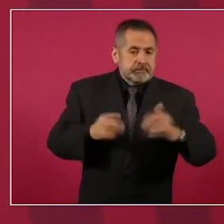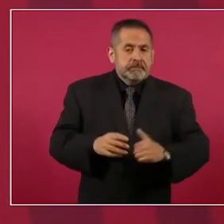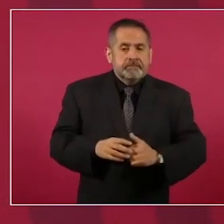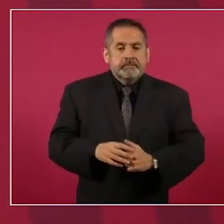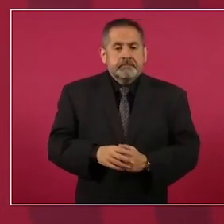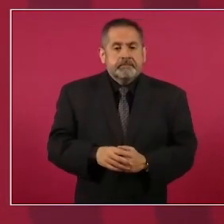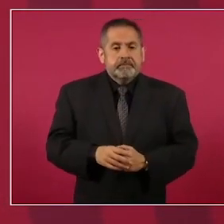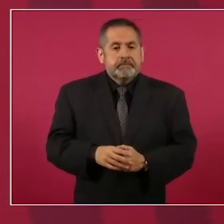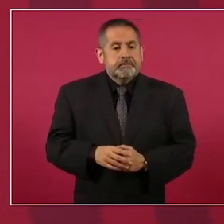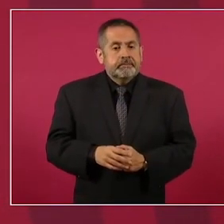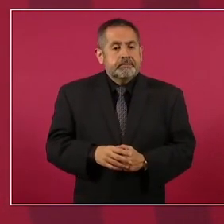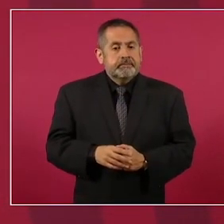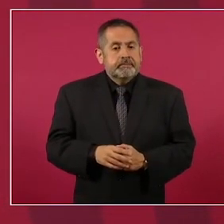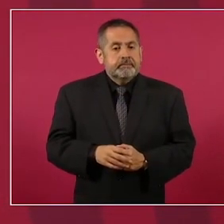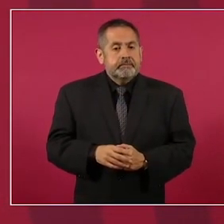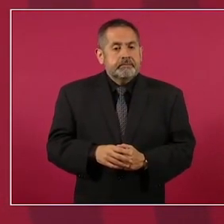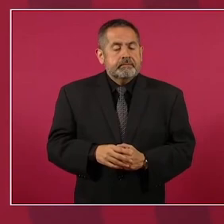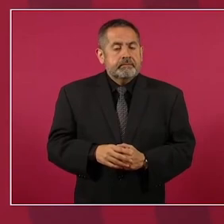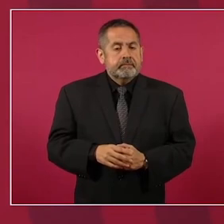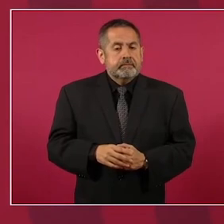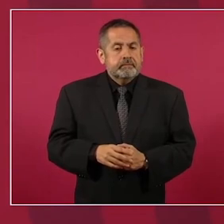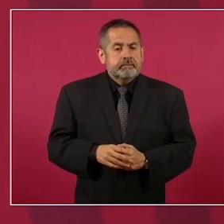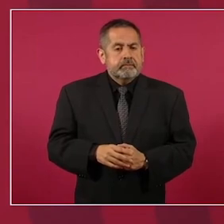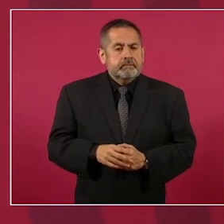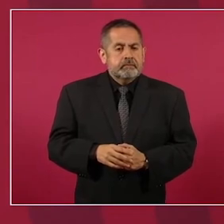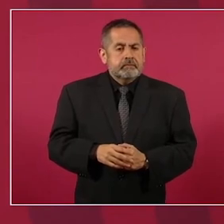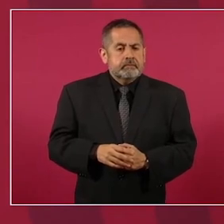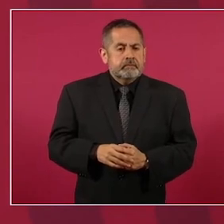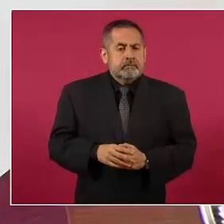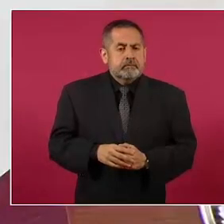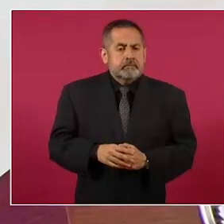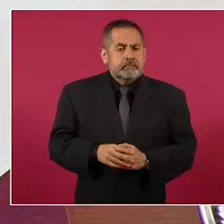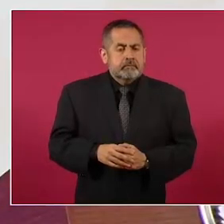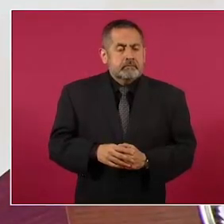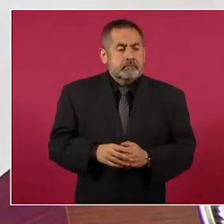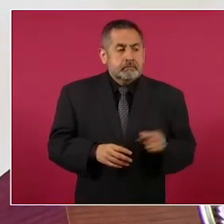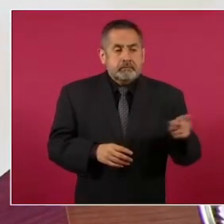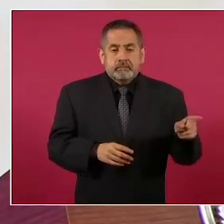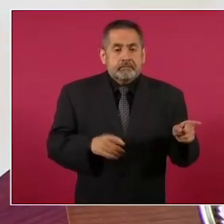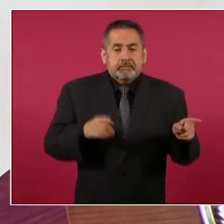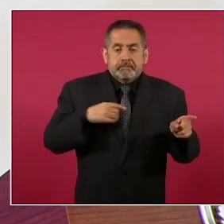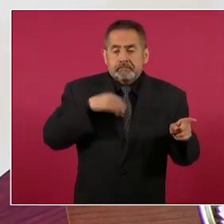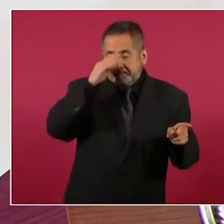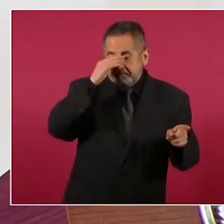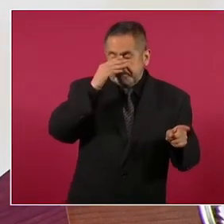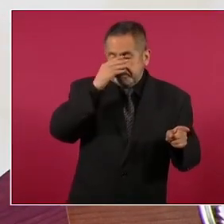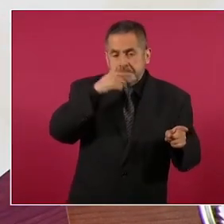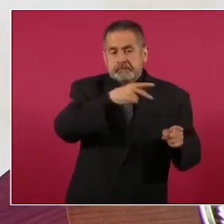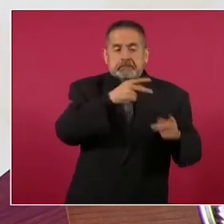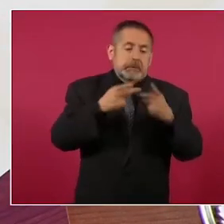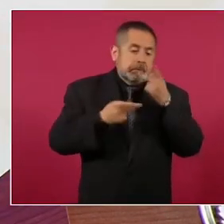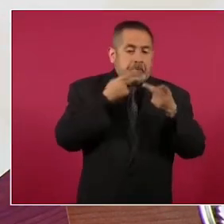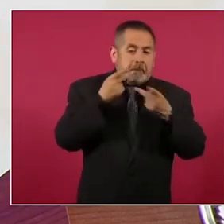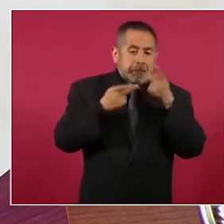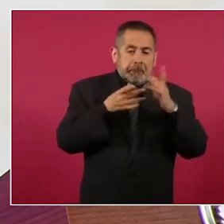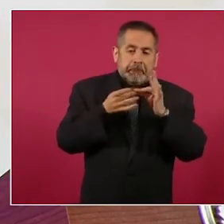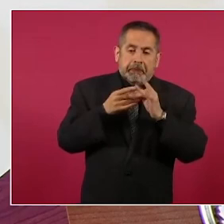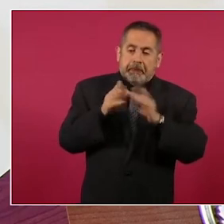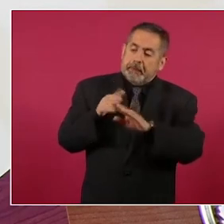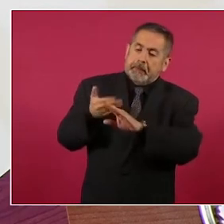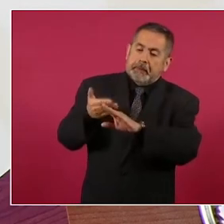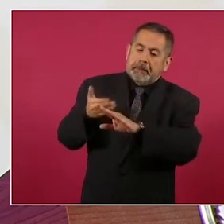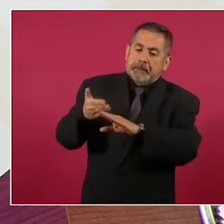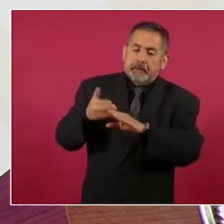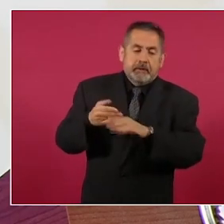no se iba a saber lo que después